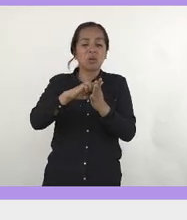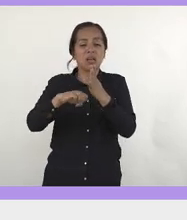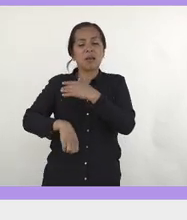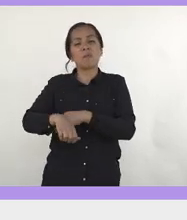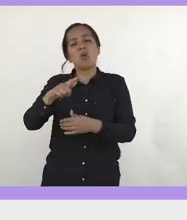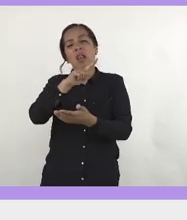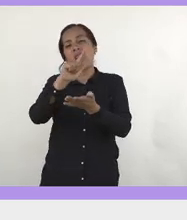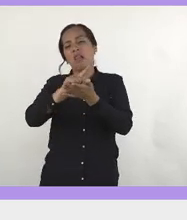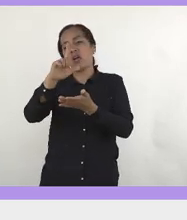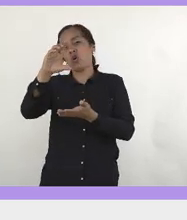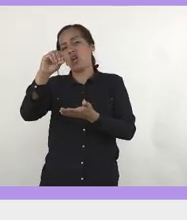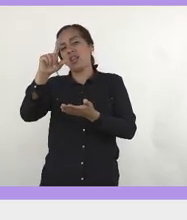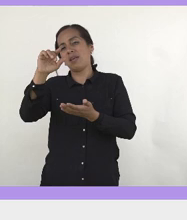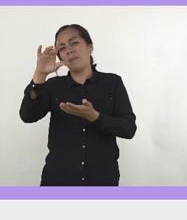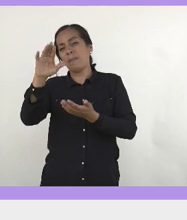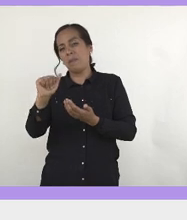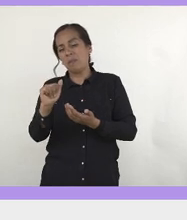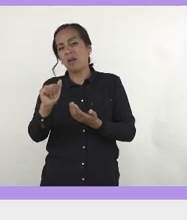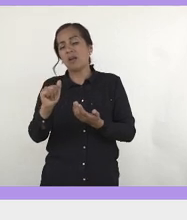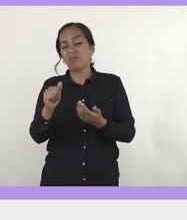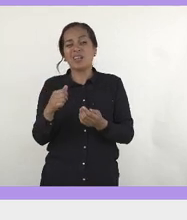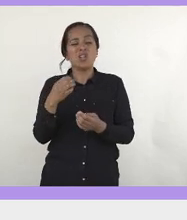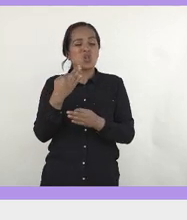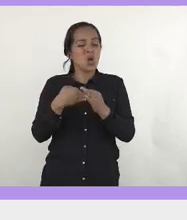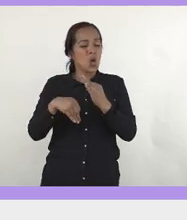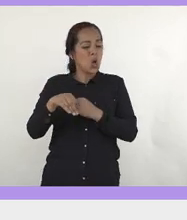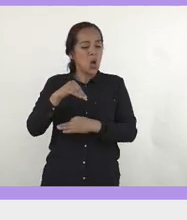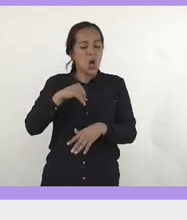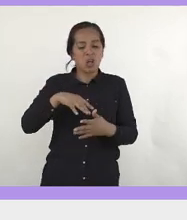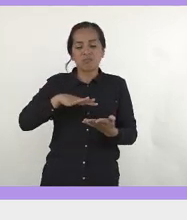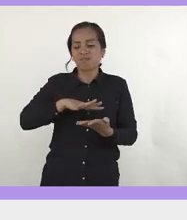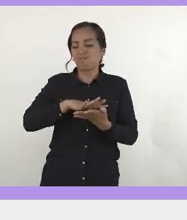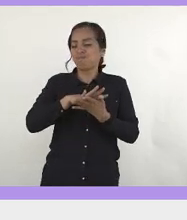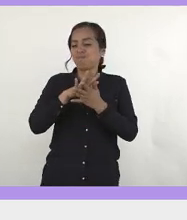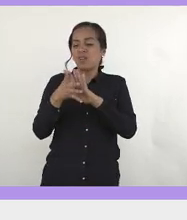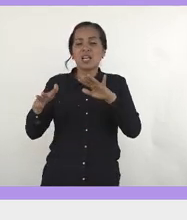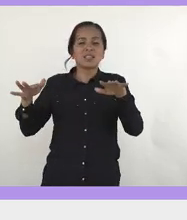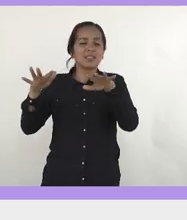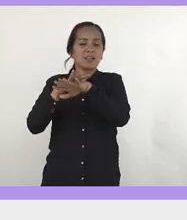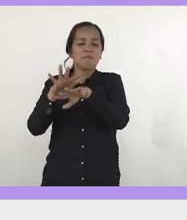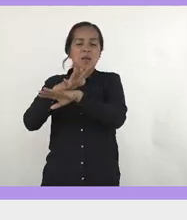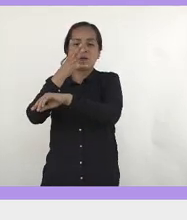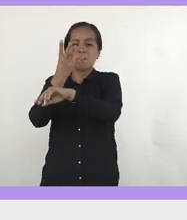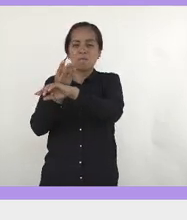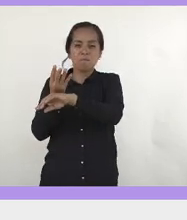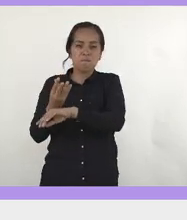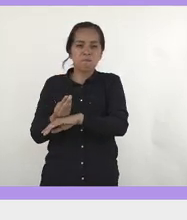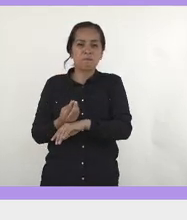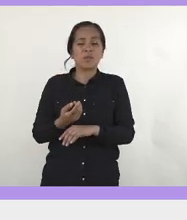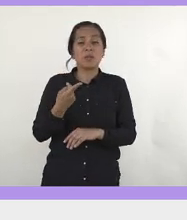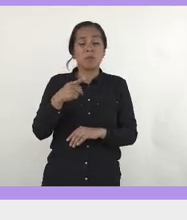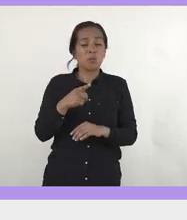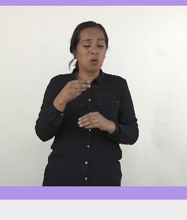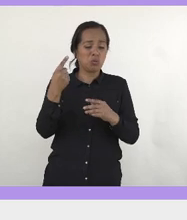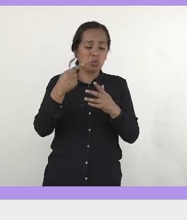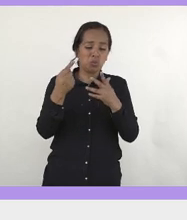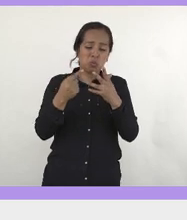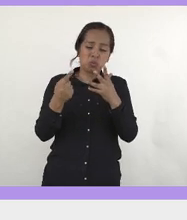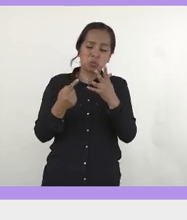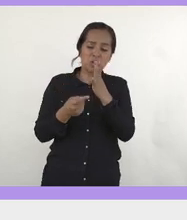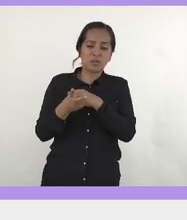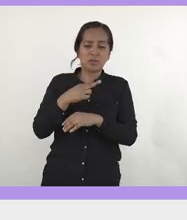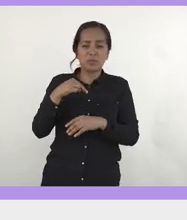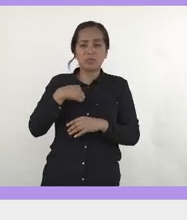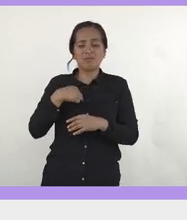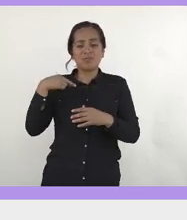que digo, todo evidentemente está evolucionando, y es mejorable, pero tenemos una cantidad de cosas que no teníamos hace